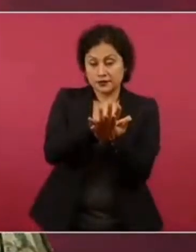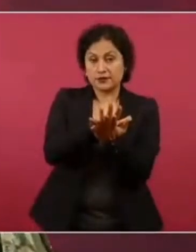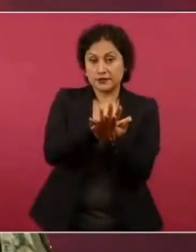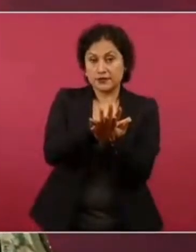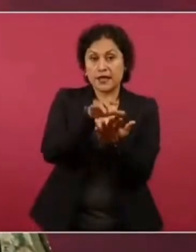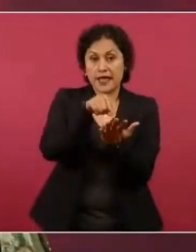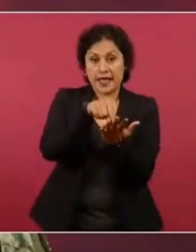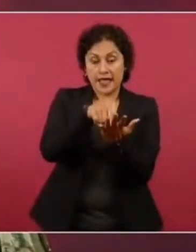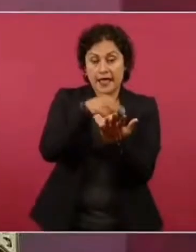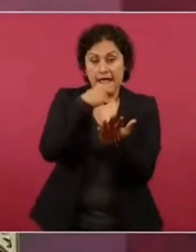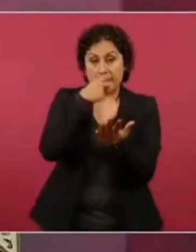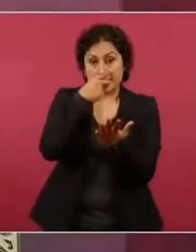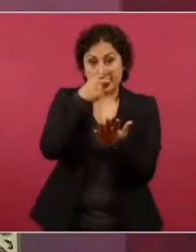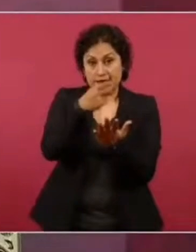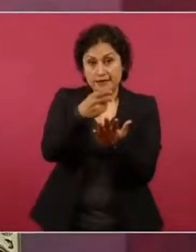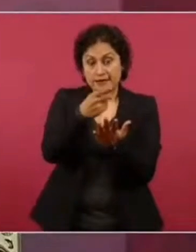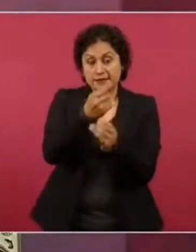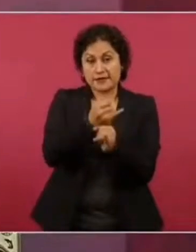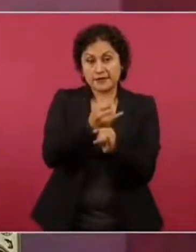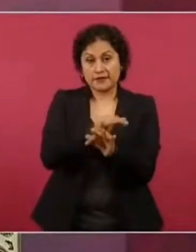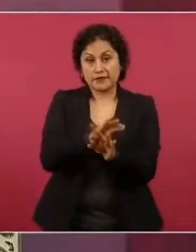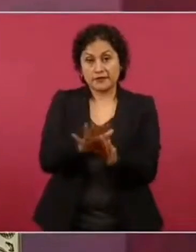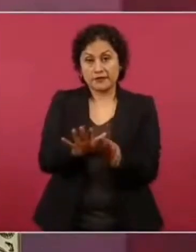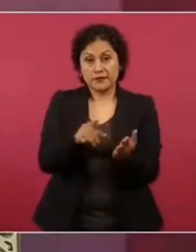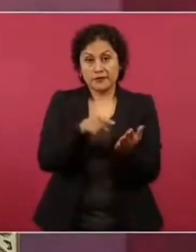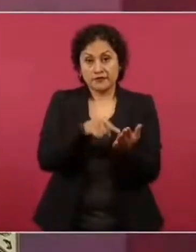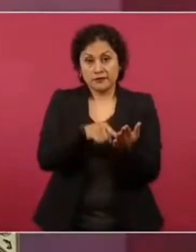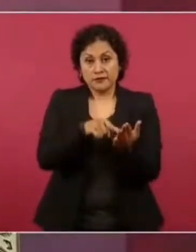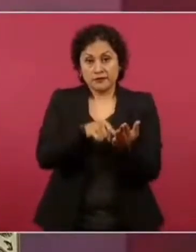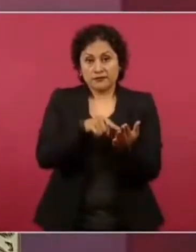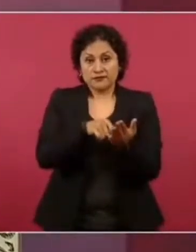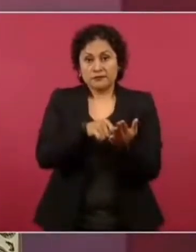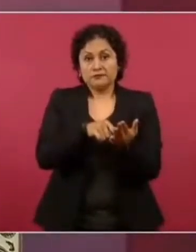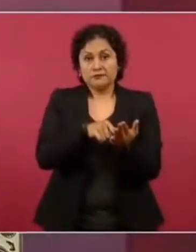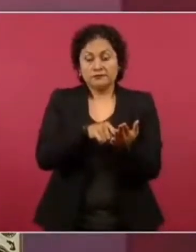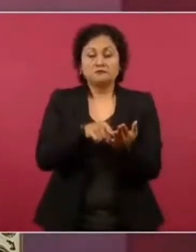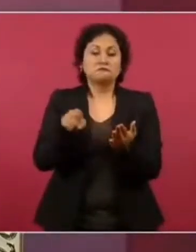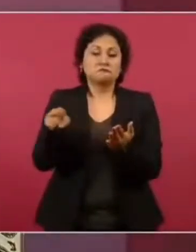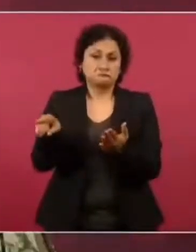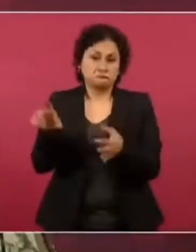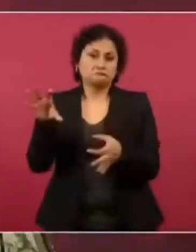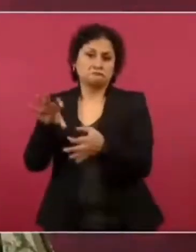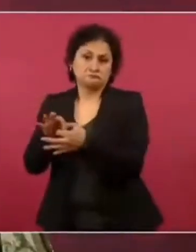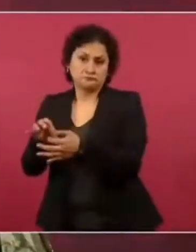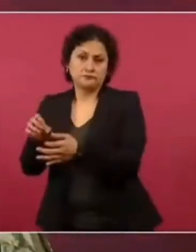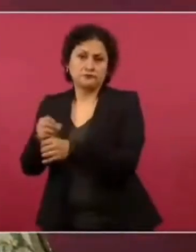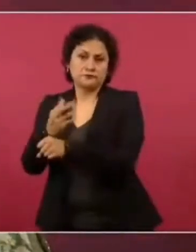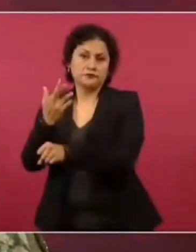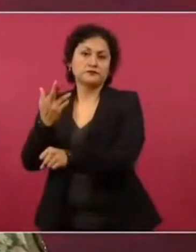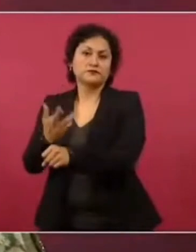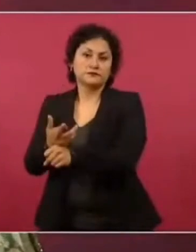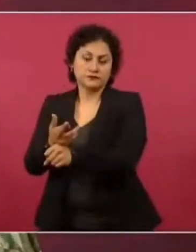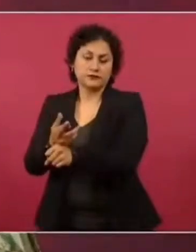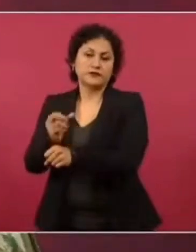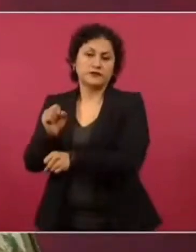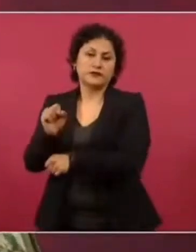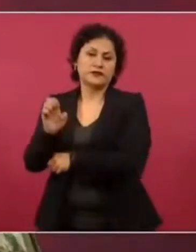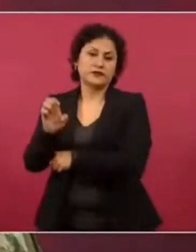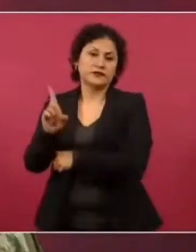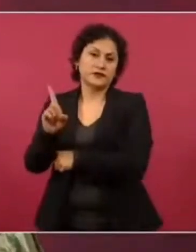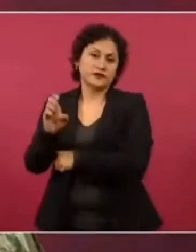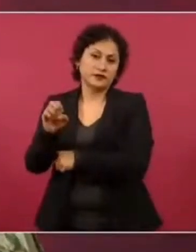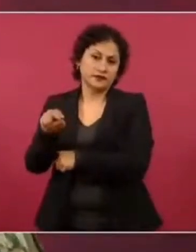proveedora de la Secretaría de la Defensa Nacional solamente ha